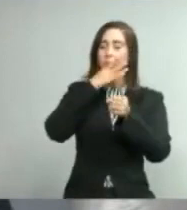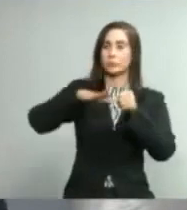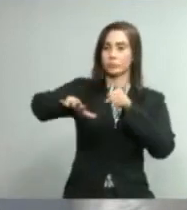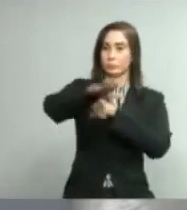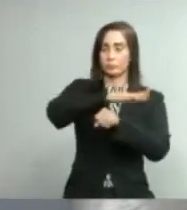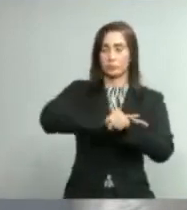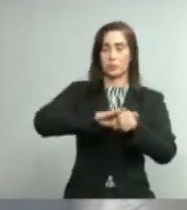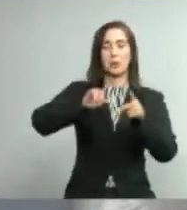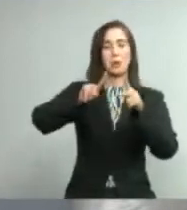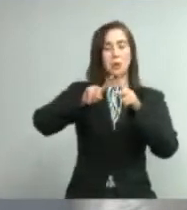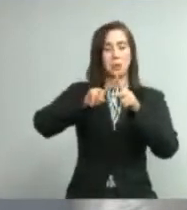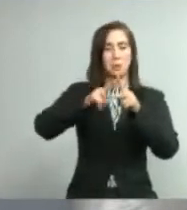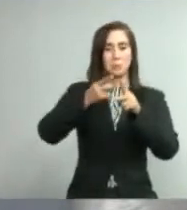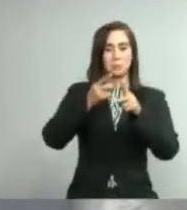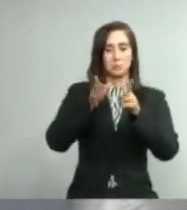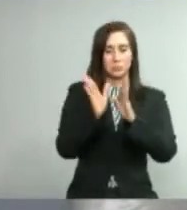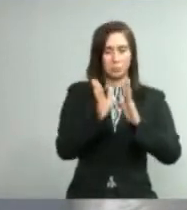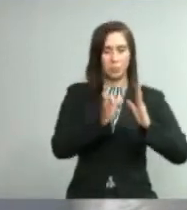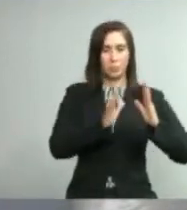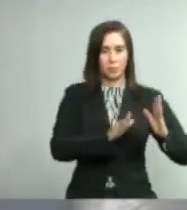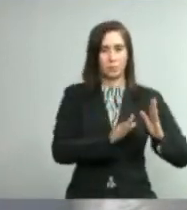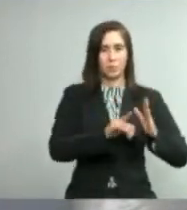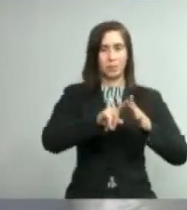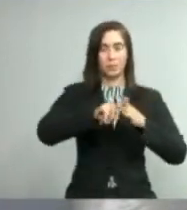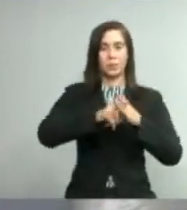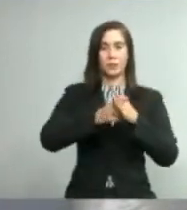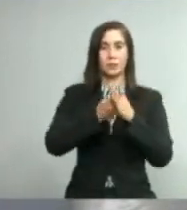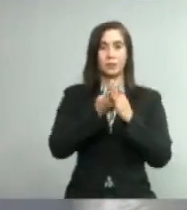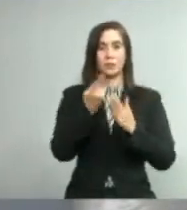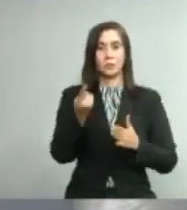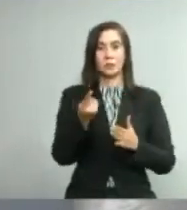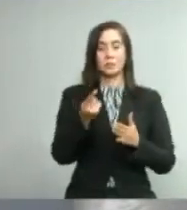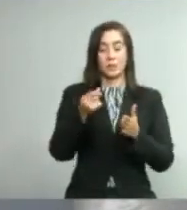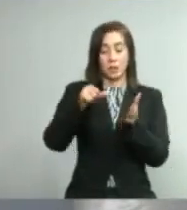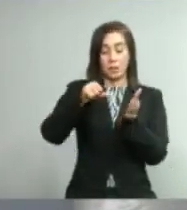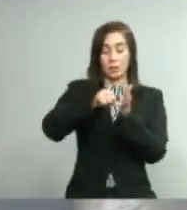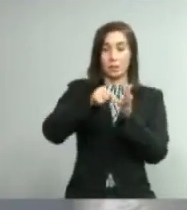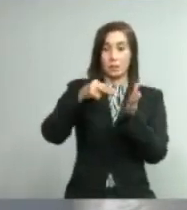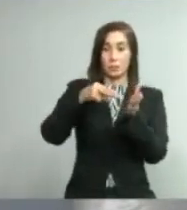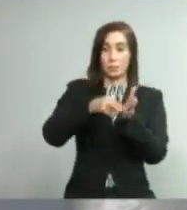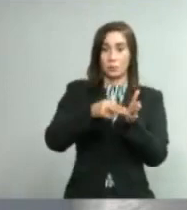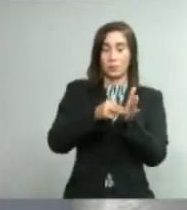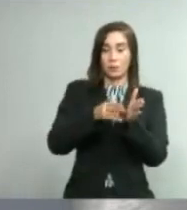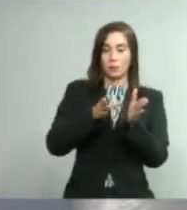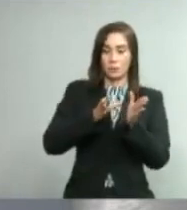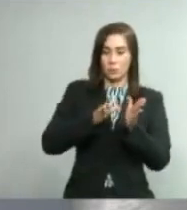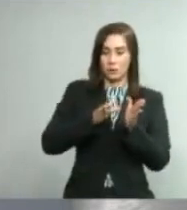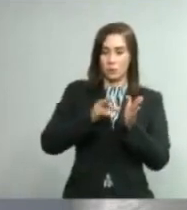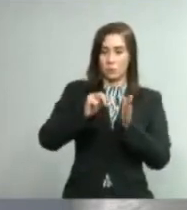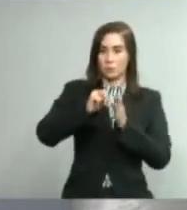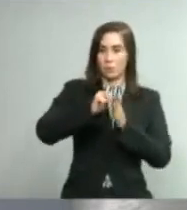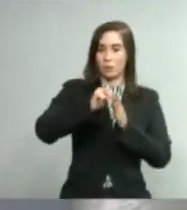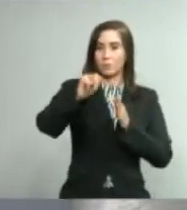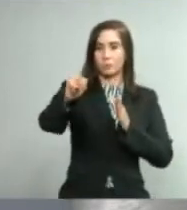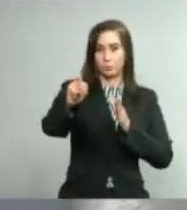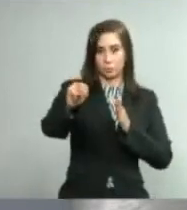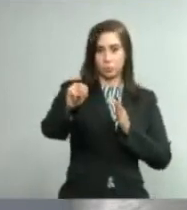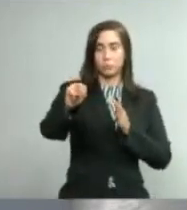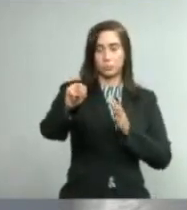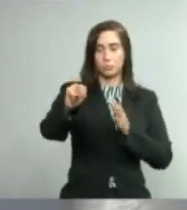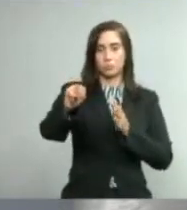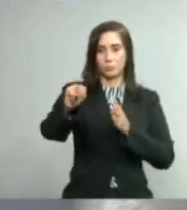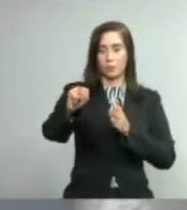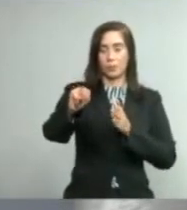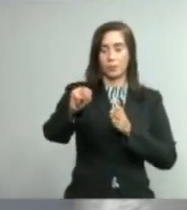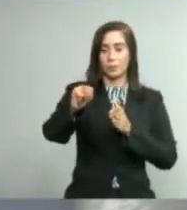iniciará sus operaciones en el Distrito Nacional hacia la zona norte con